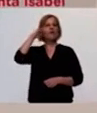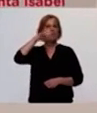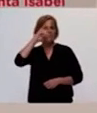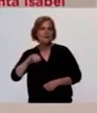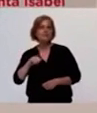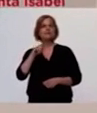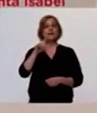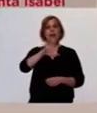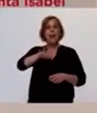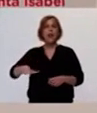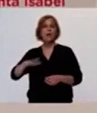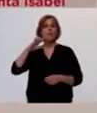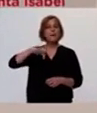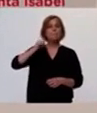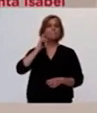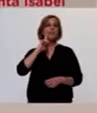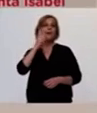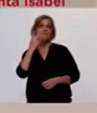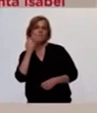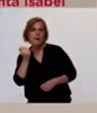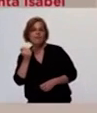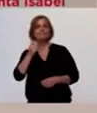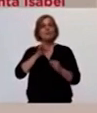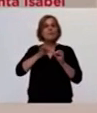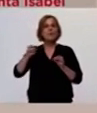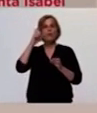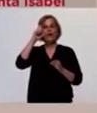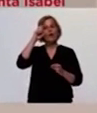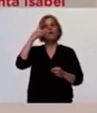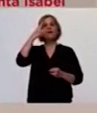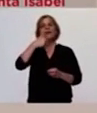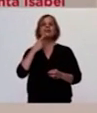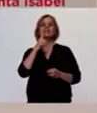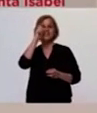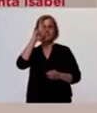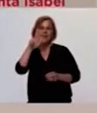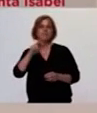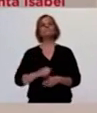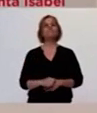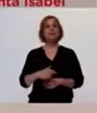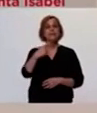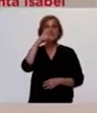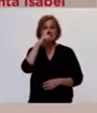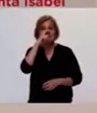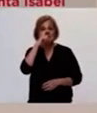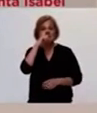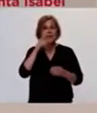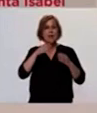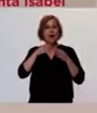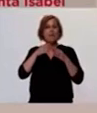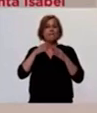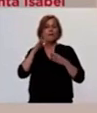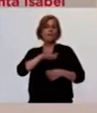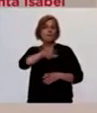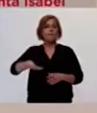Paiva, Pueblo Ester y Roldán, 7 en Empalme Villa Constitución, 6